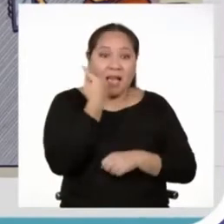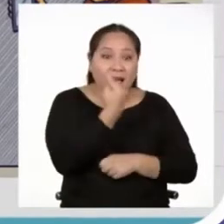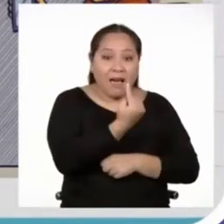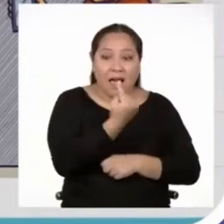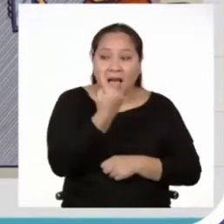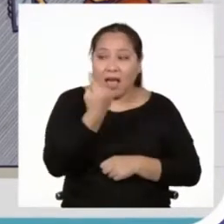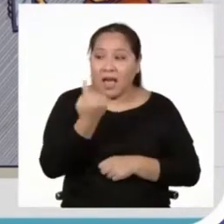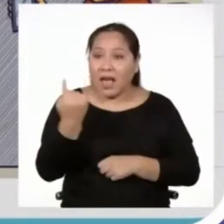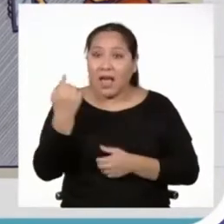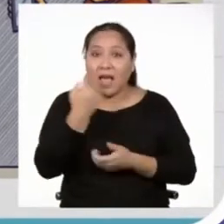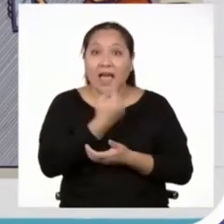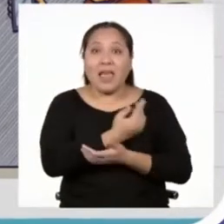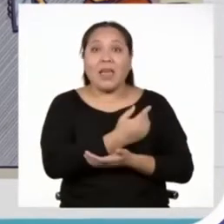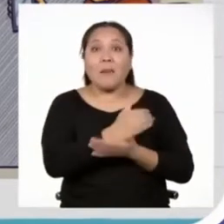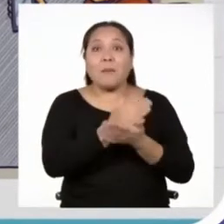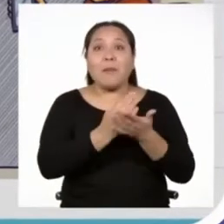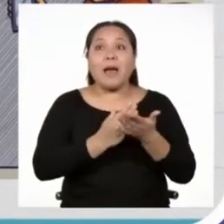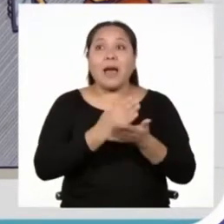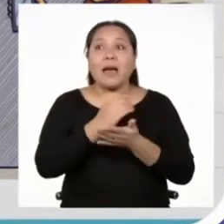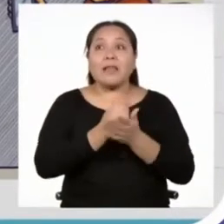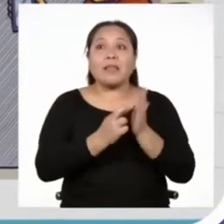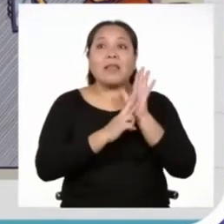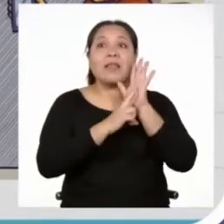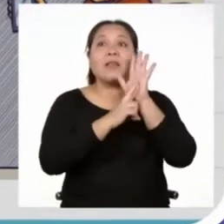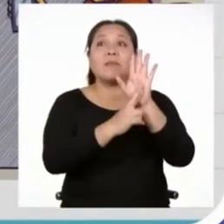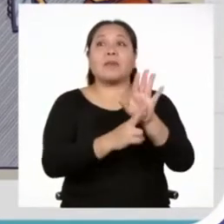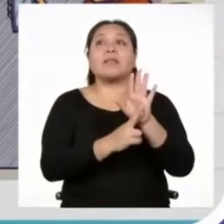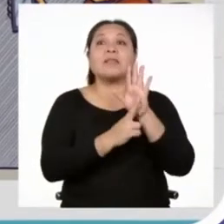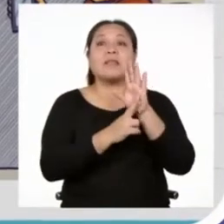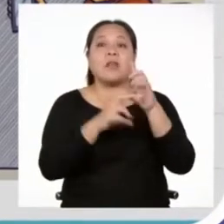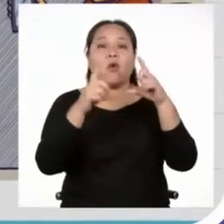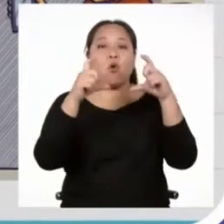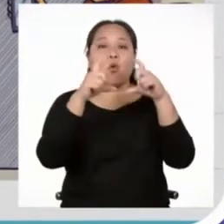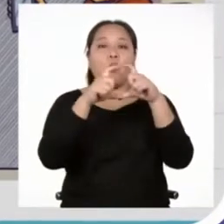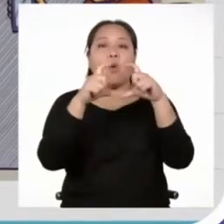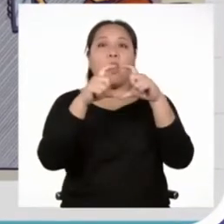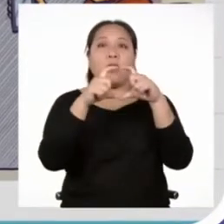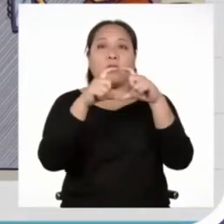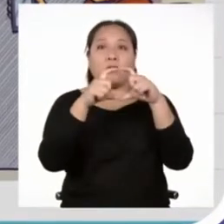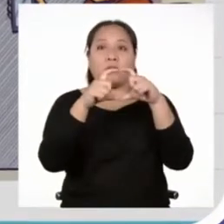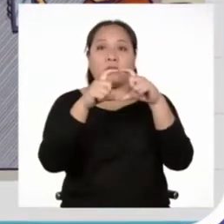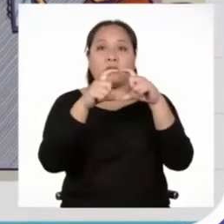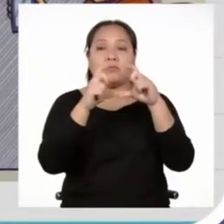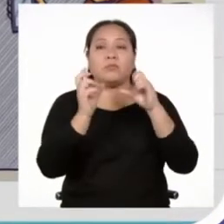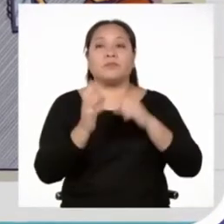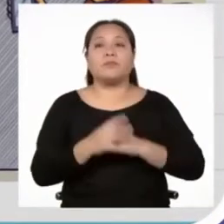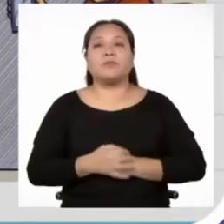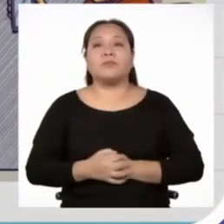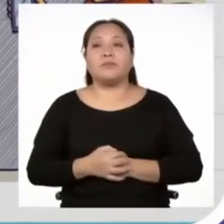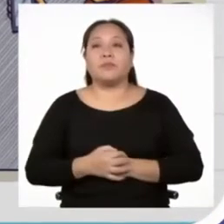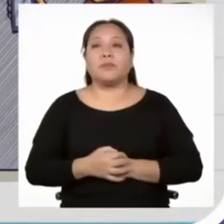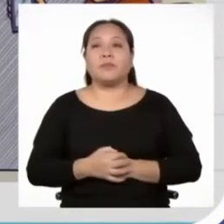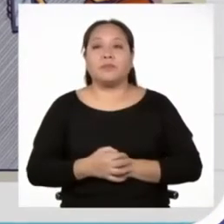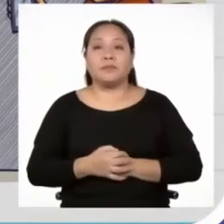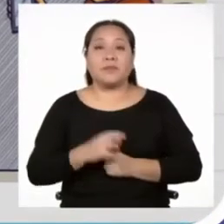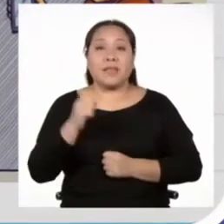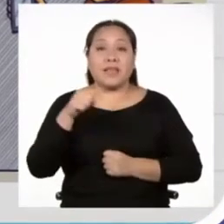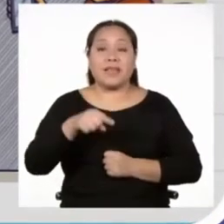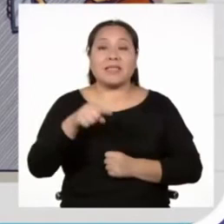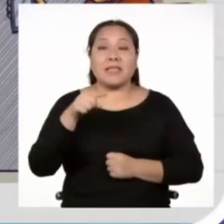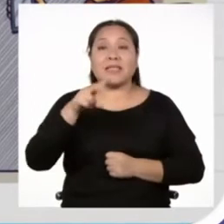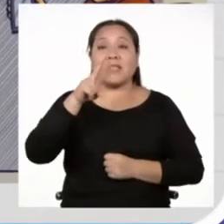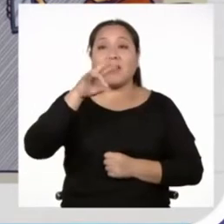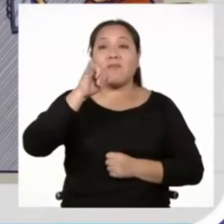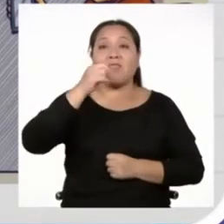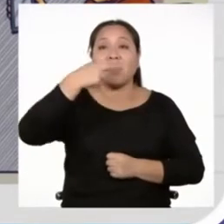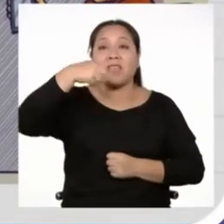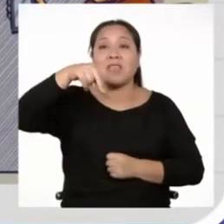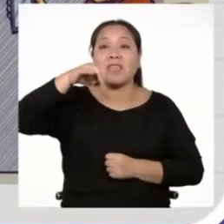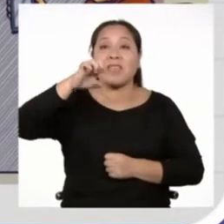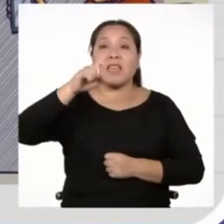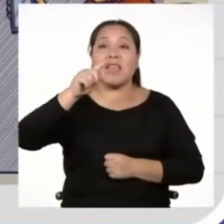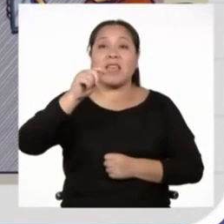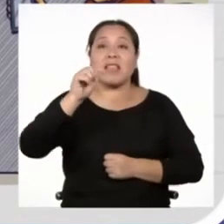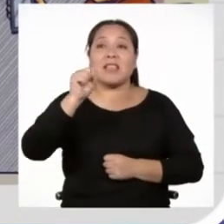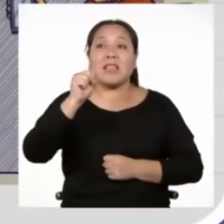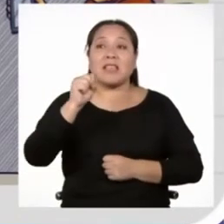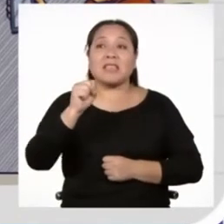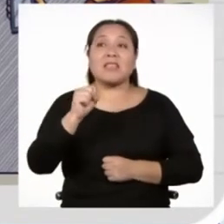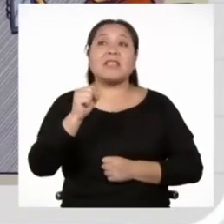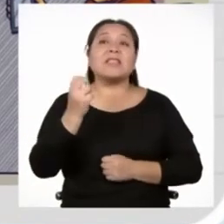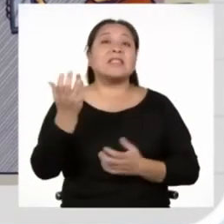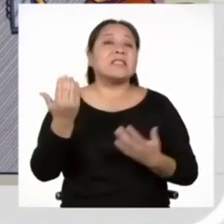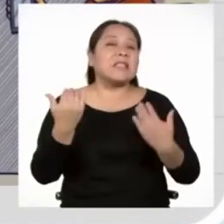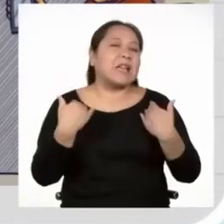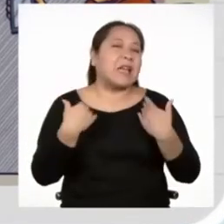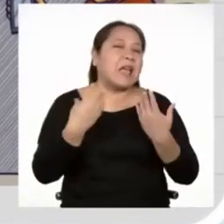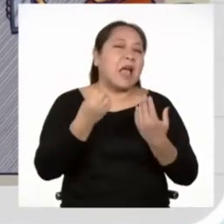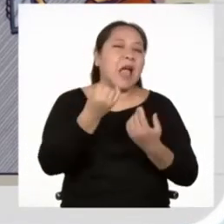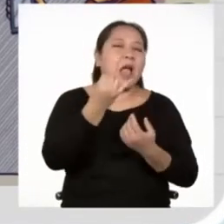secuencia de la historia y se representa con un cuadro. Las viñetas, además, tienen algunos elementos